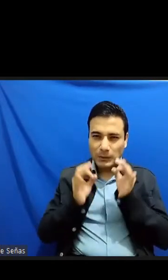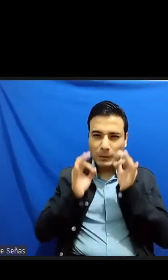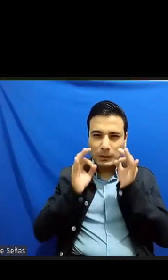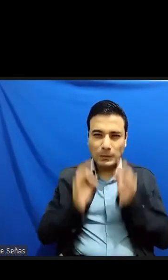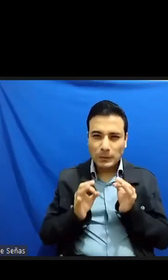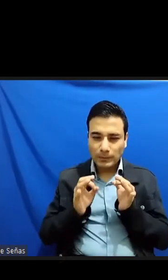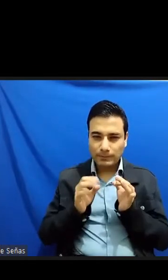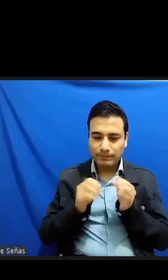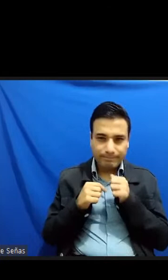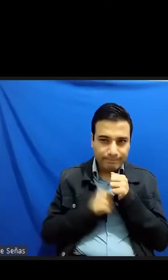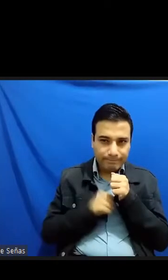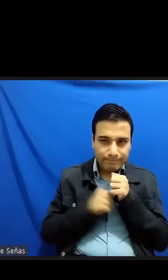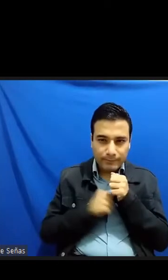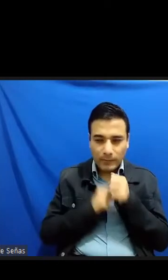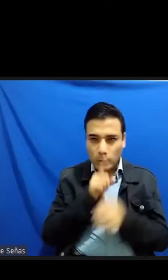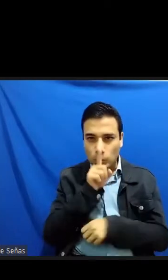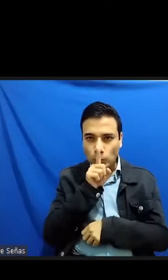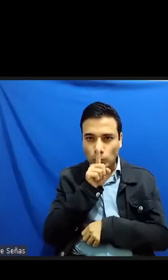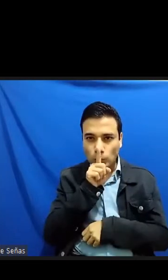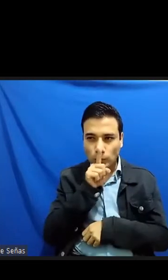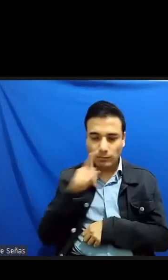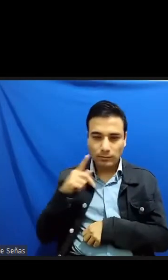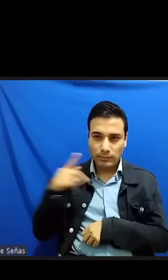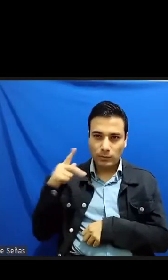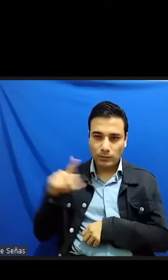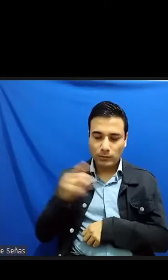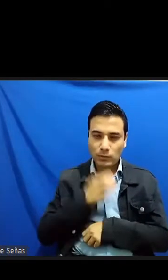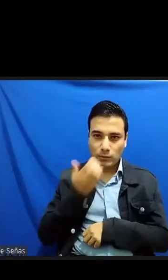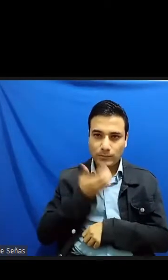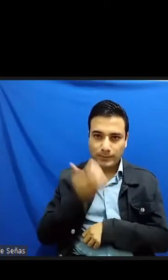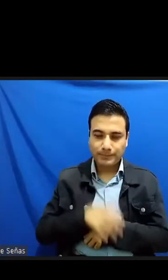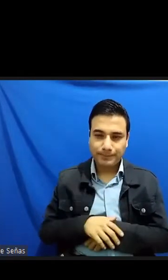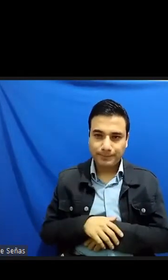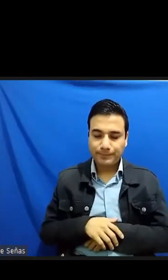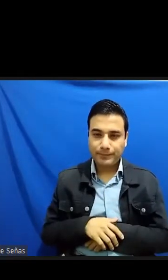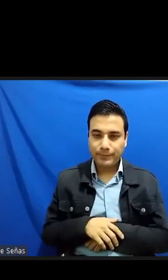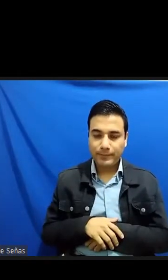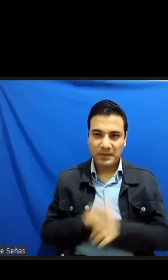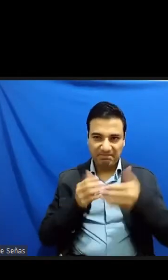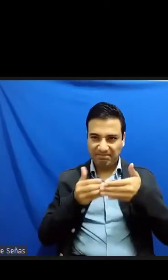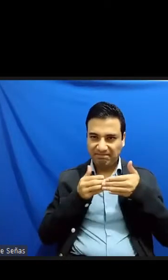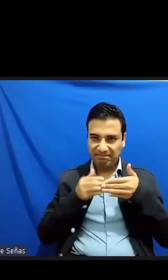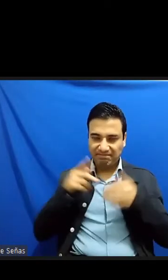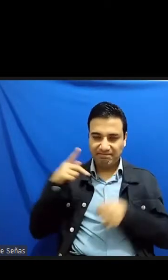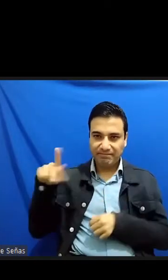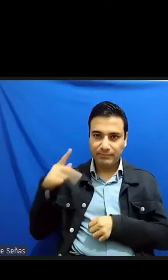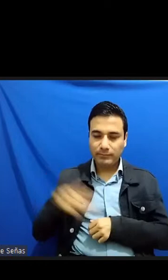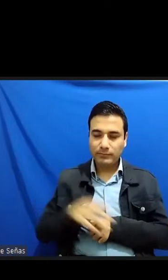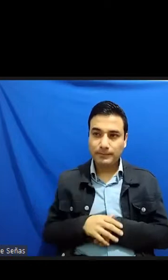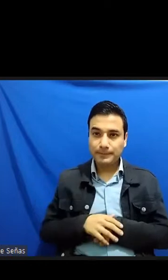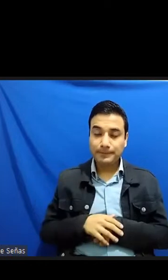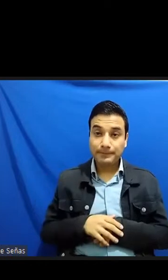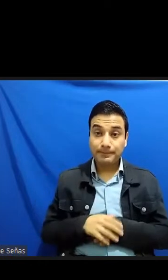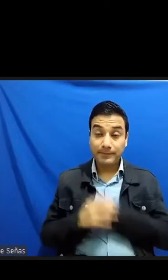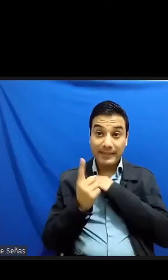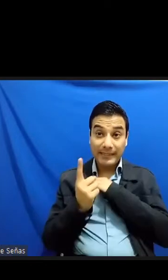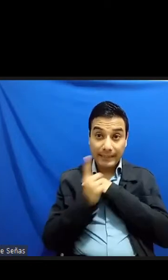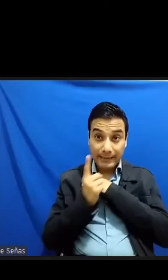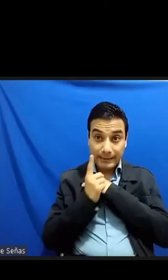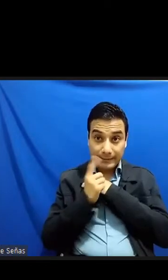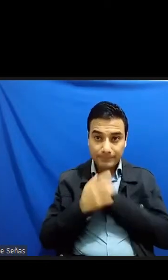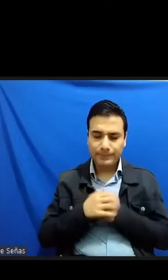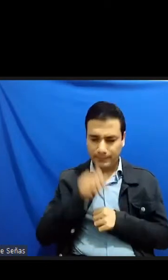escondidas tan locuaz como hermética tuvo entre sus clientes incluso al